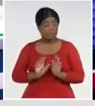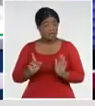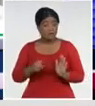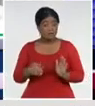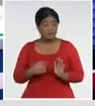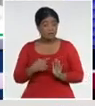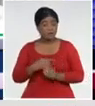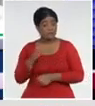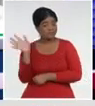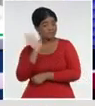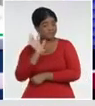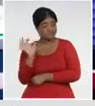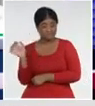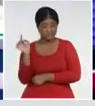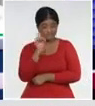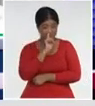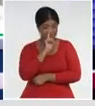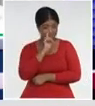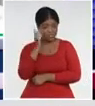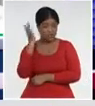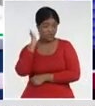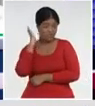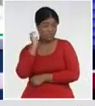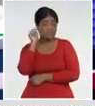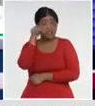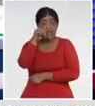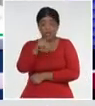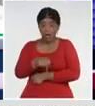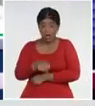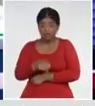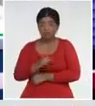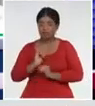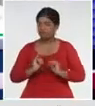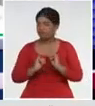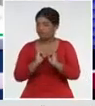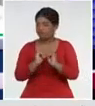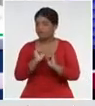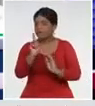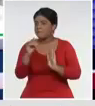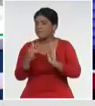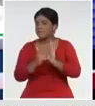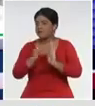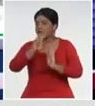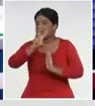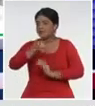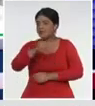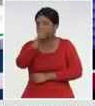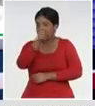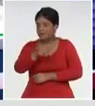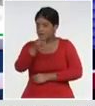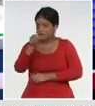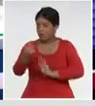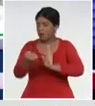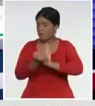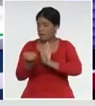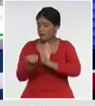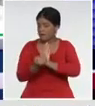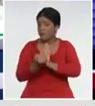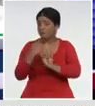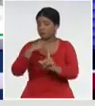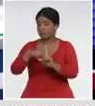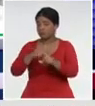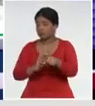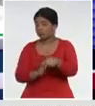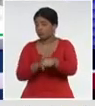despidiendo nuestra transmisión. Hoy usted reportaba 1.030 casos confirmados por COVID-19 en